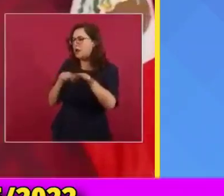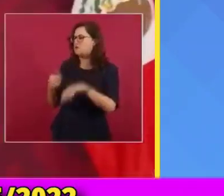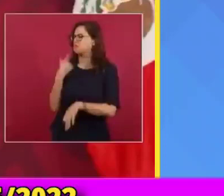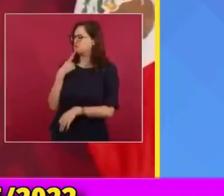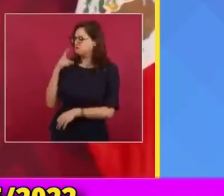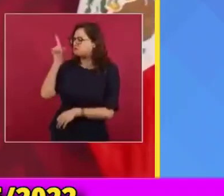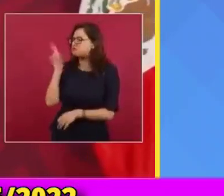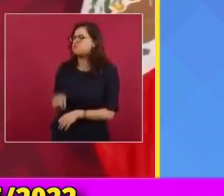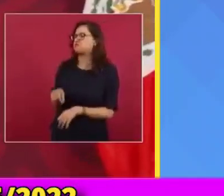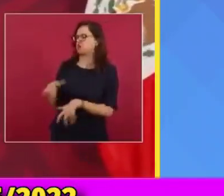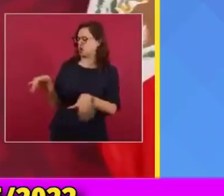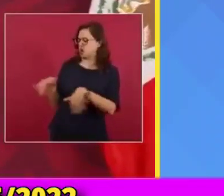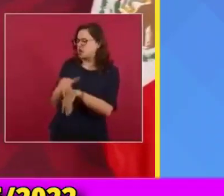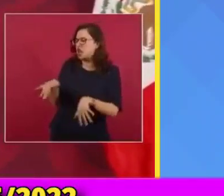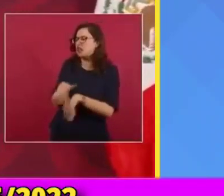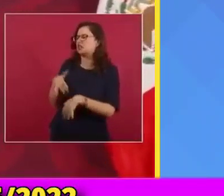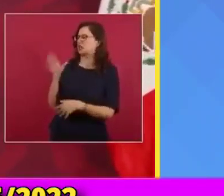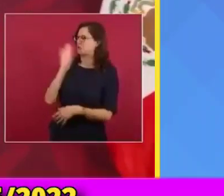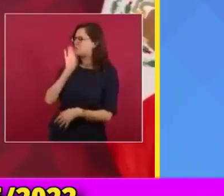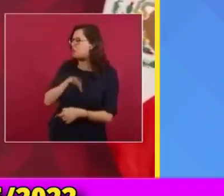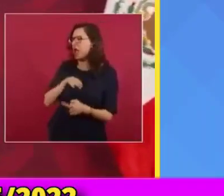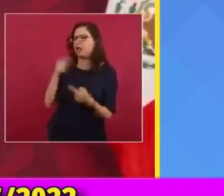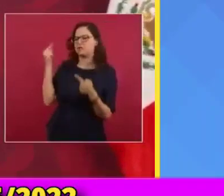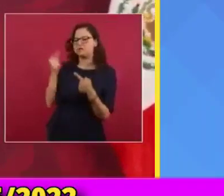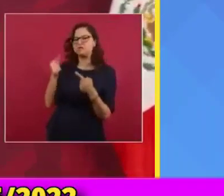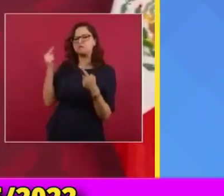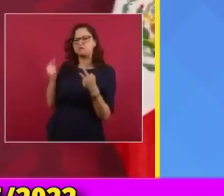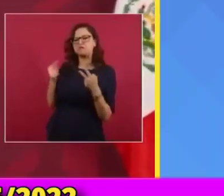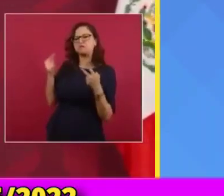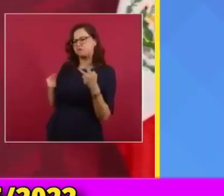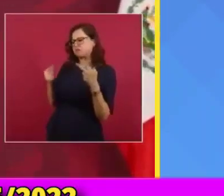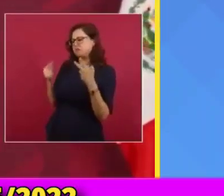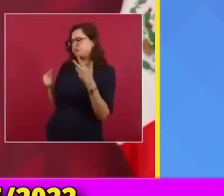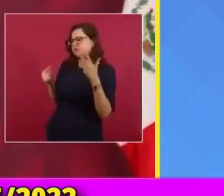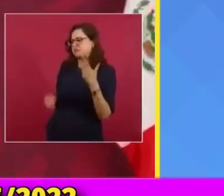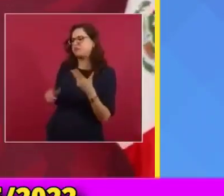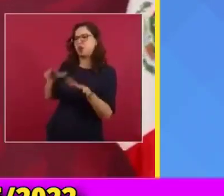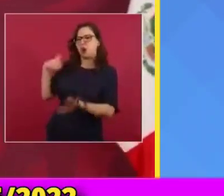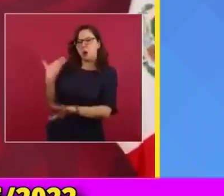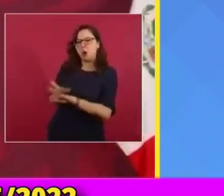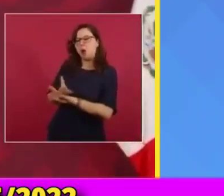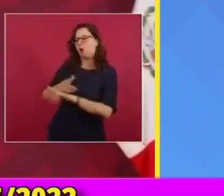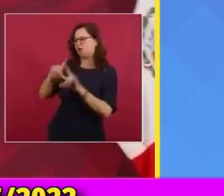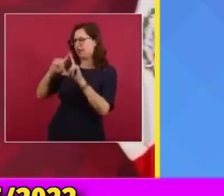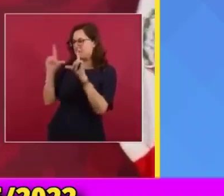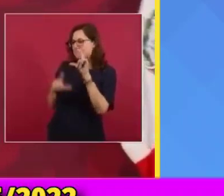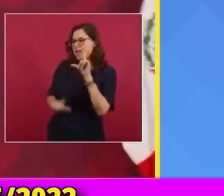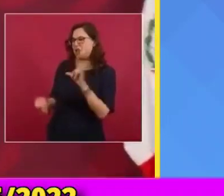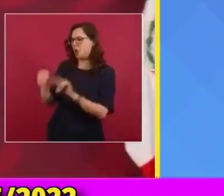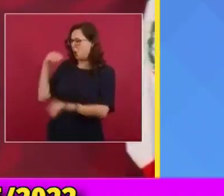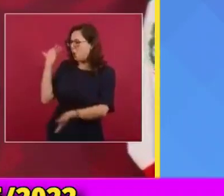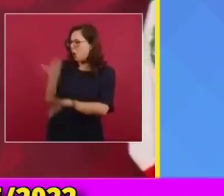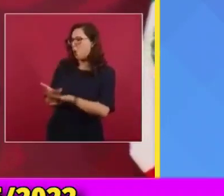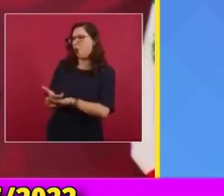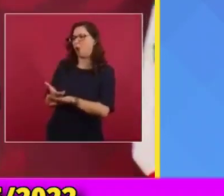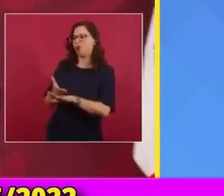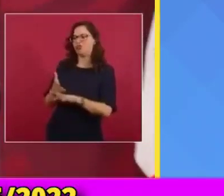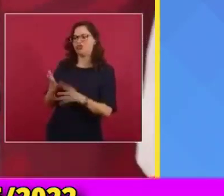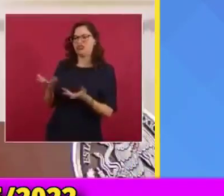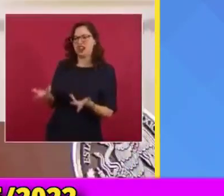mexicanos, por todos, porque es una actitud muy